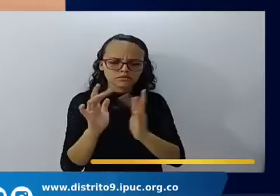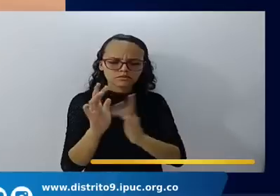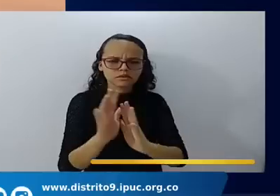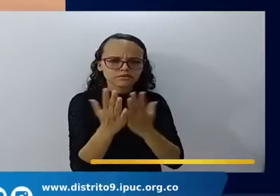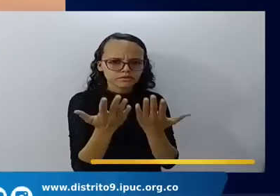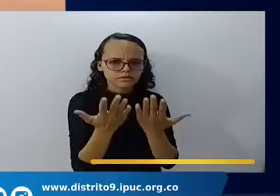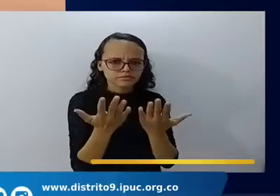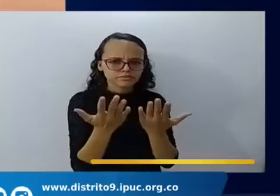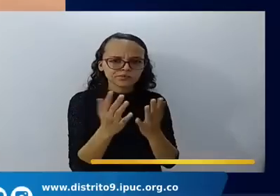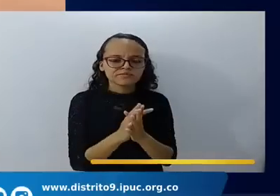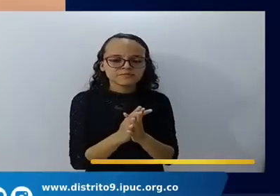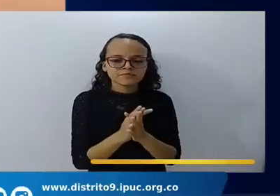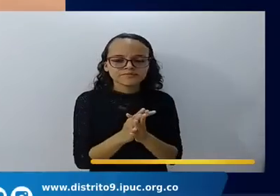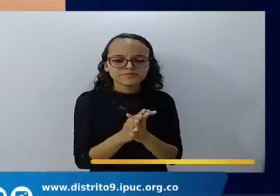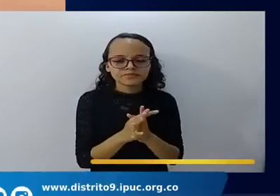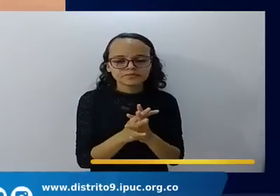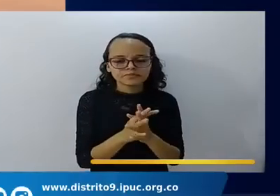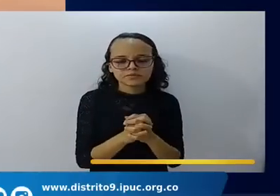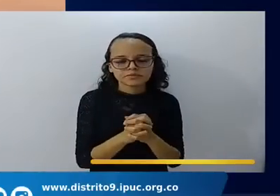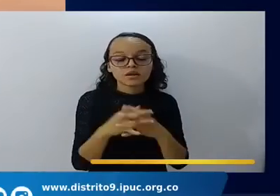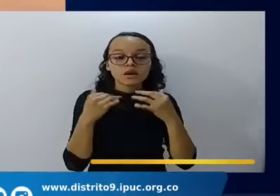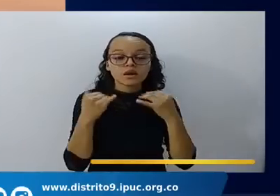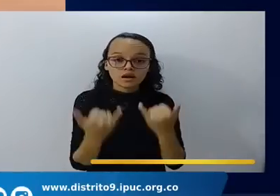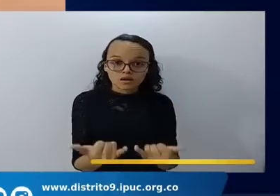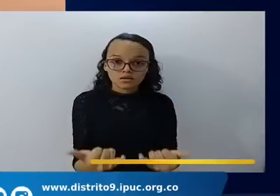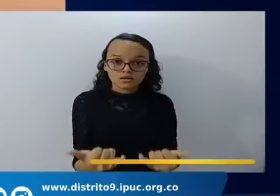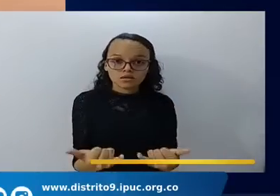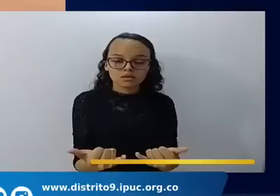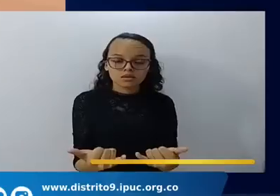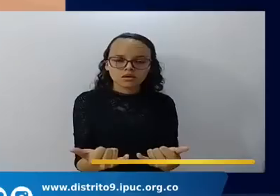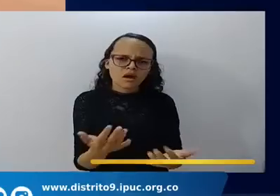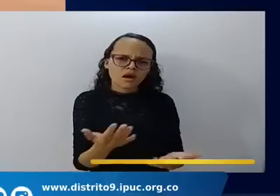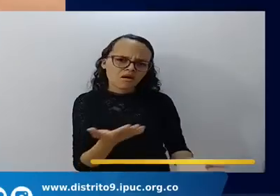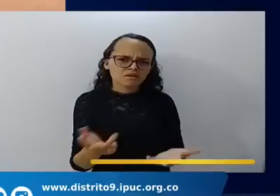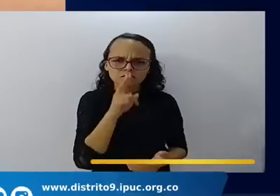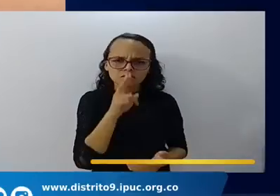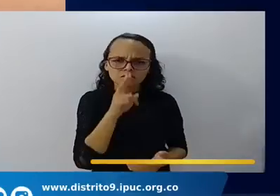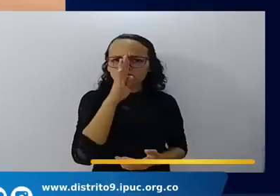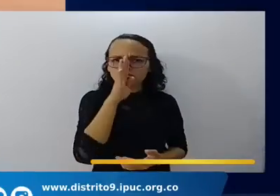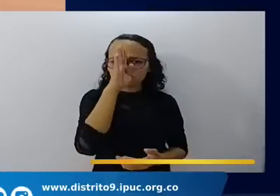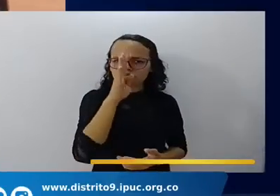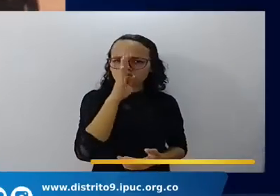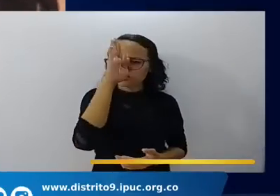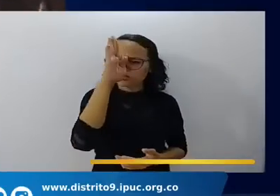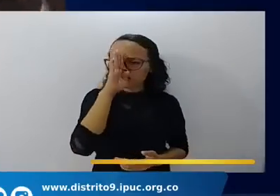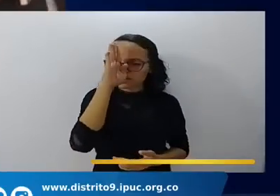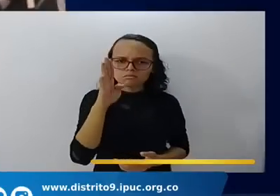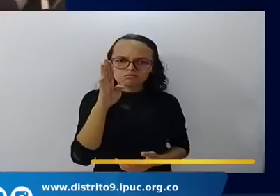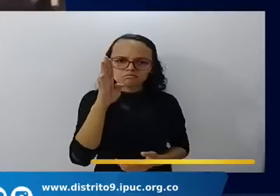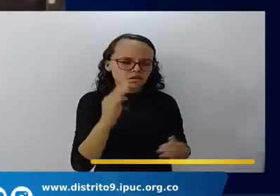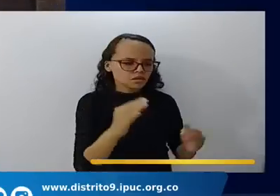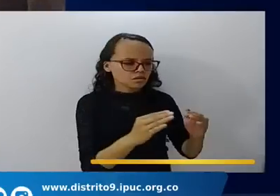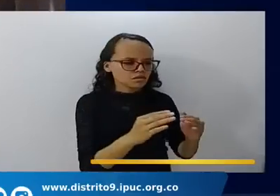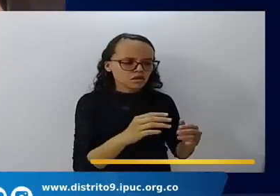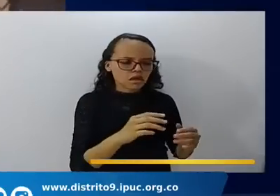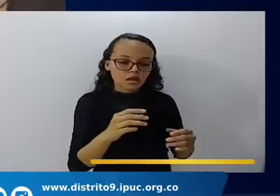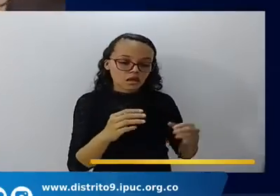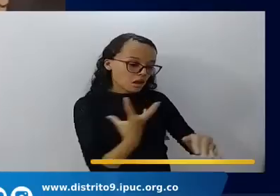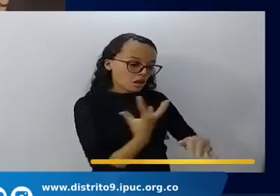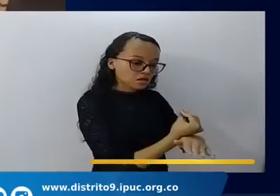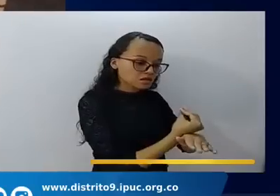recibido ahora hay la costumbre de algunos de que están allá se pasan para allá